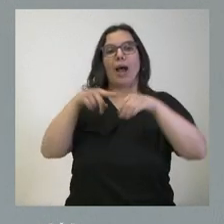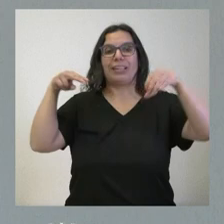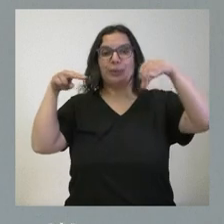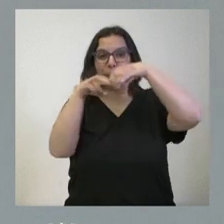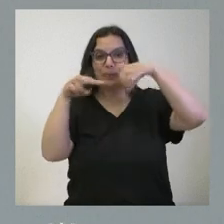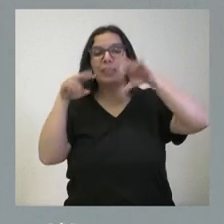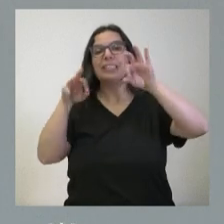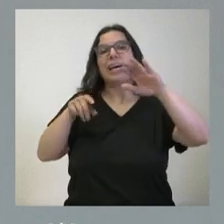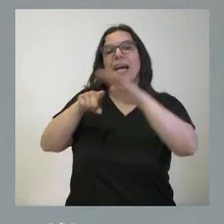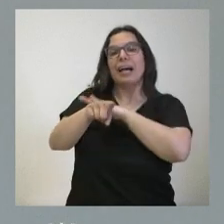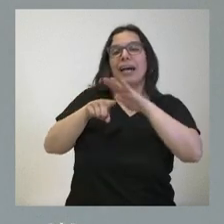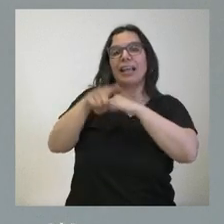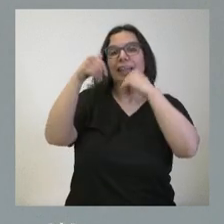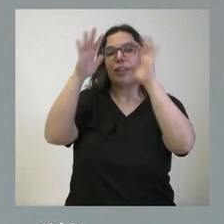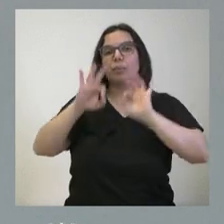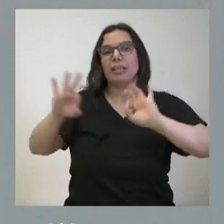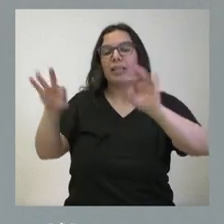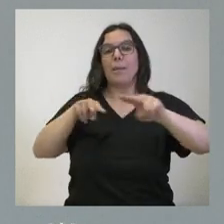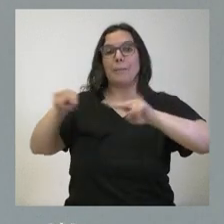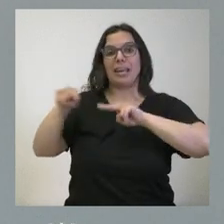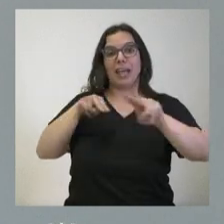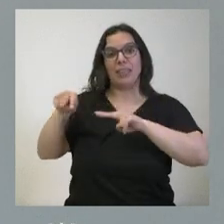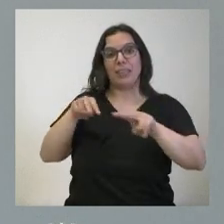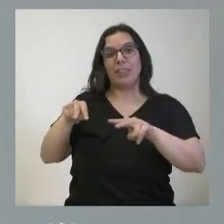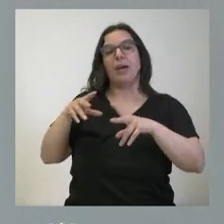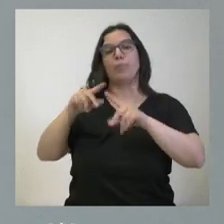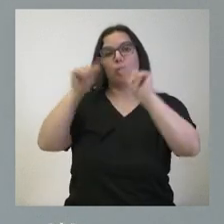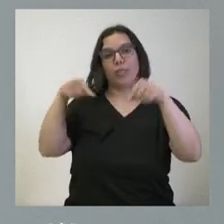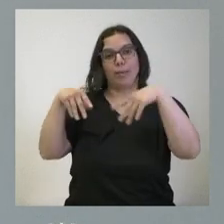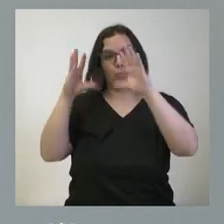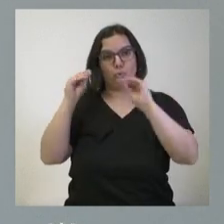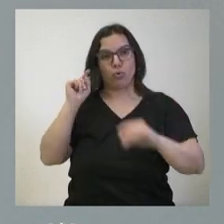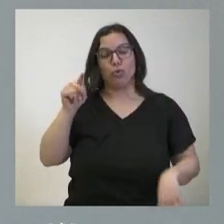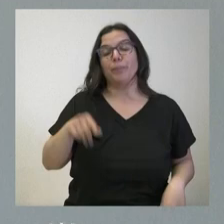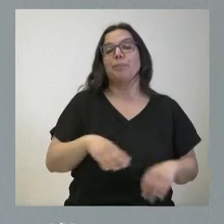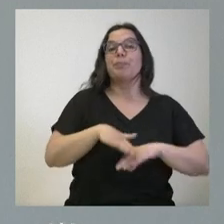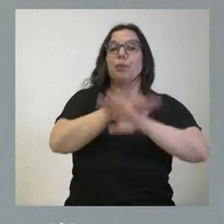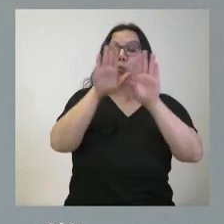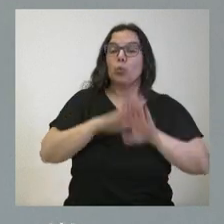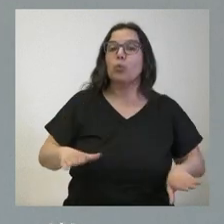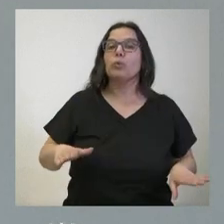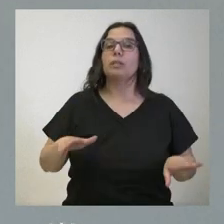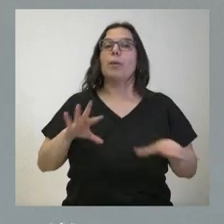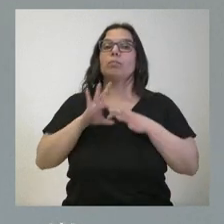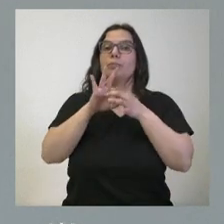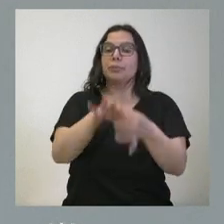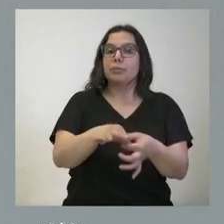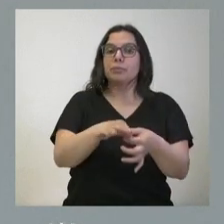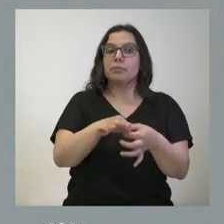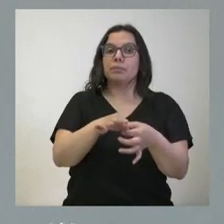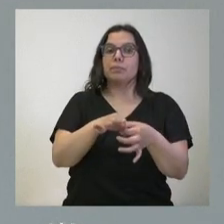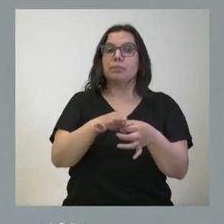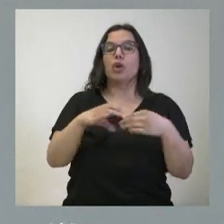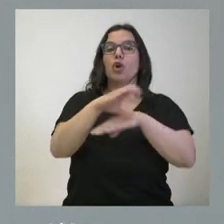de la gerencia de atención especializada en Miranda a Debro en Burgos. Y, finalmente, en lo que tiene que ver a la